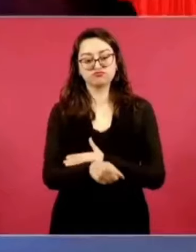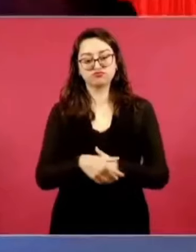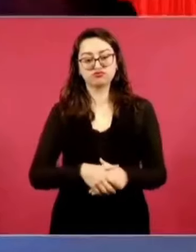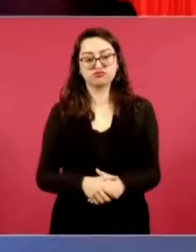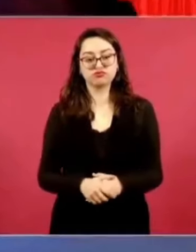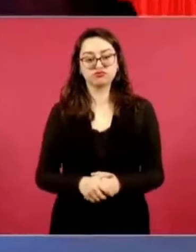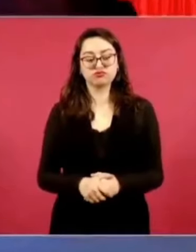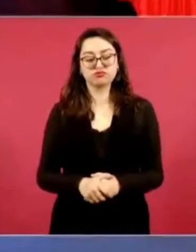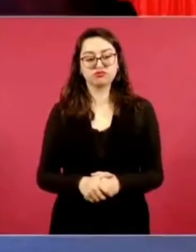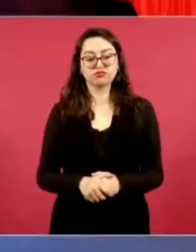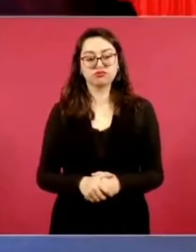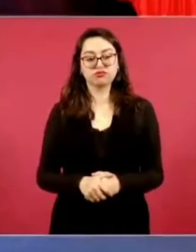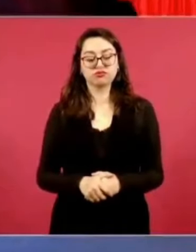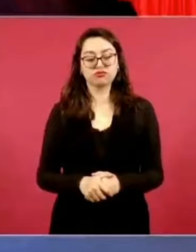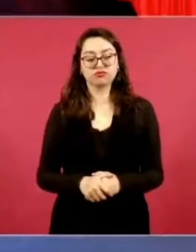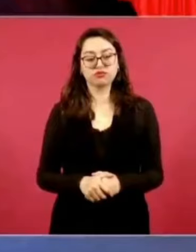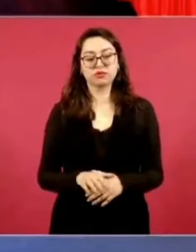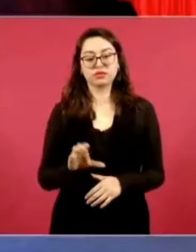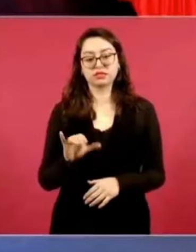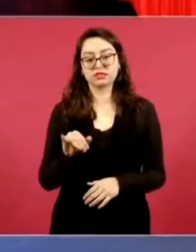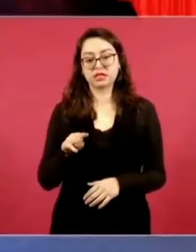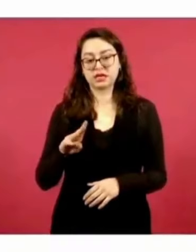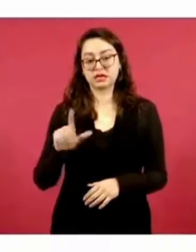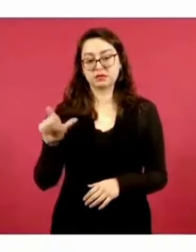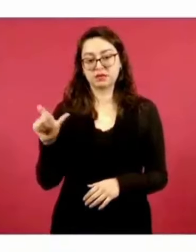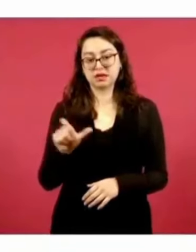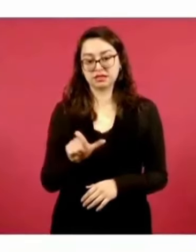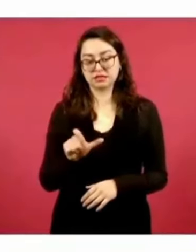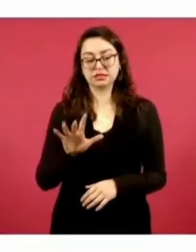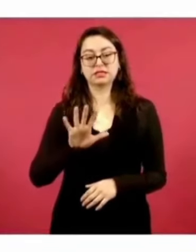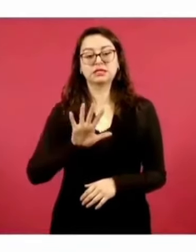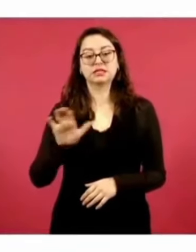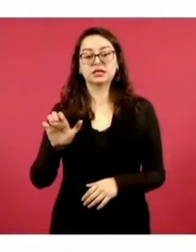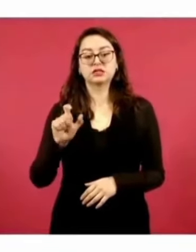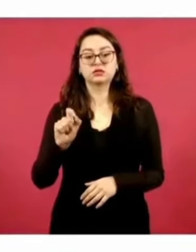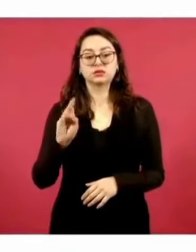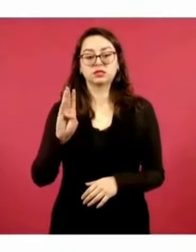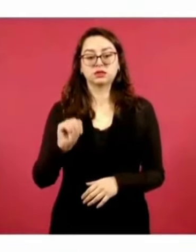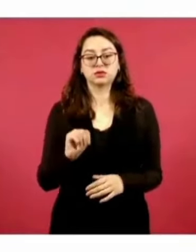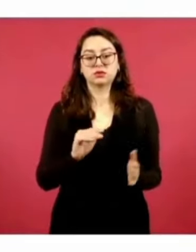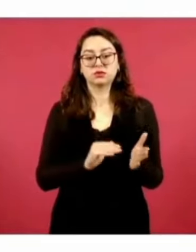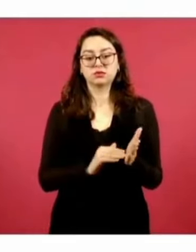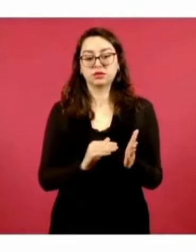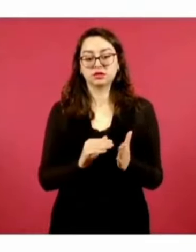Rack Star, Cinemex, quinientos veintinueve millones.